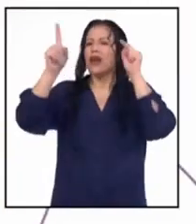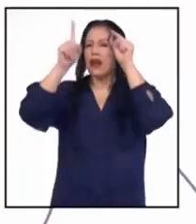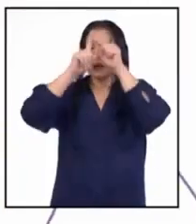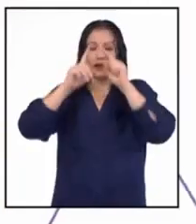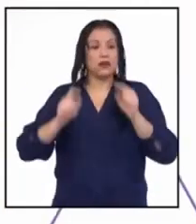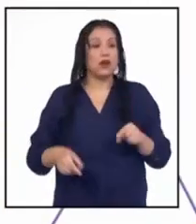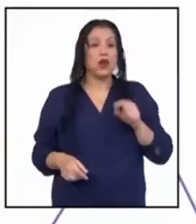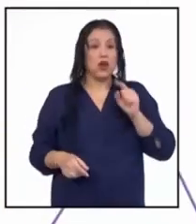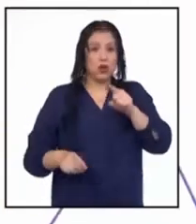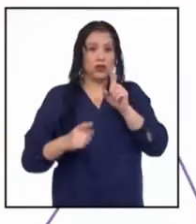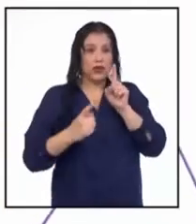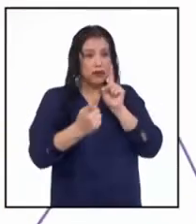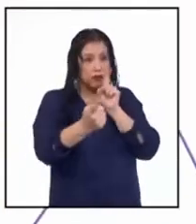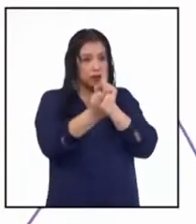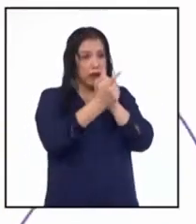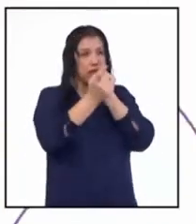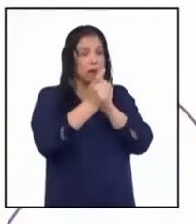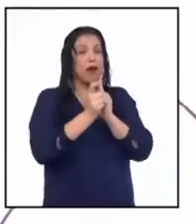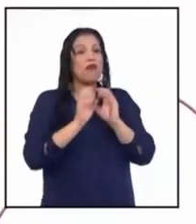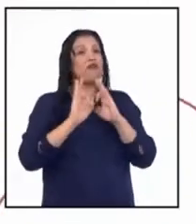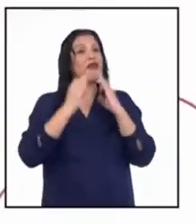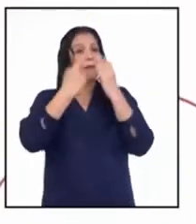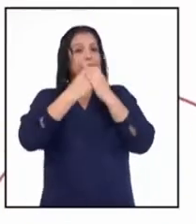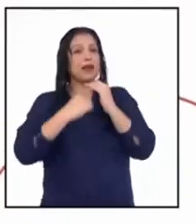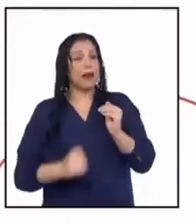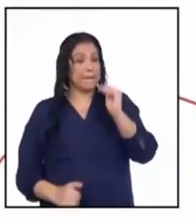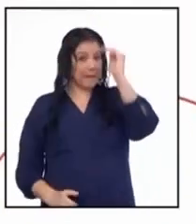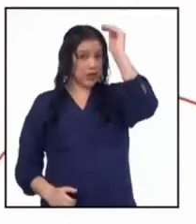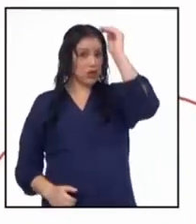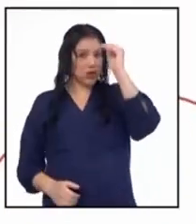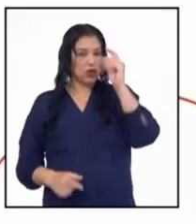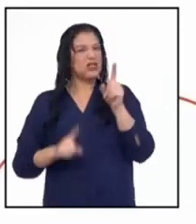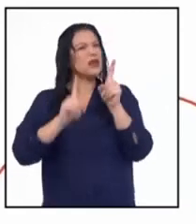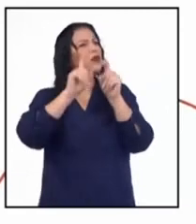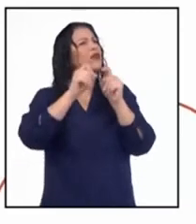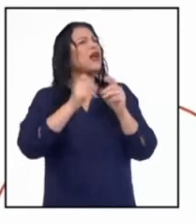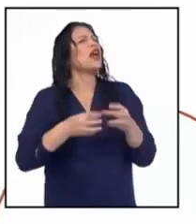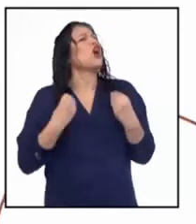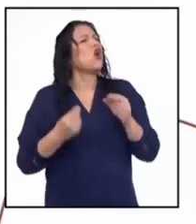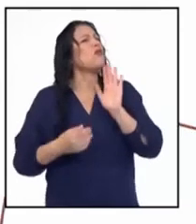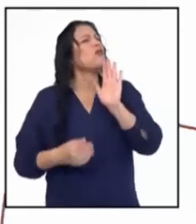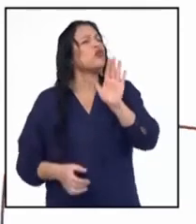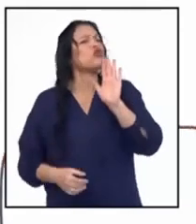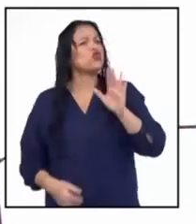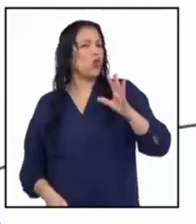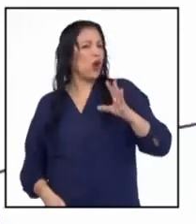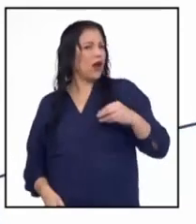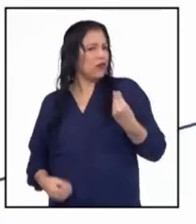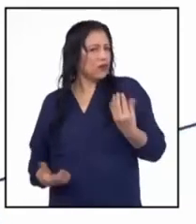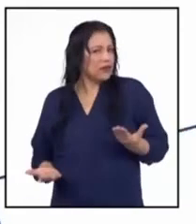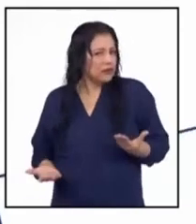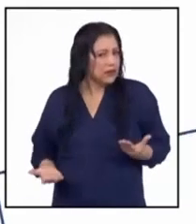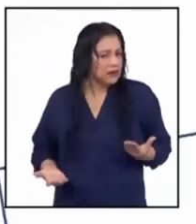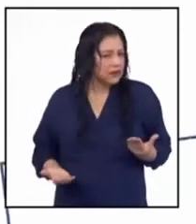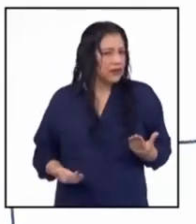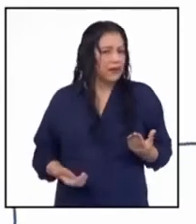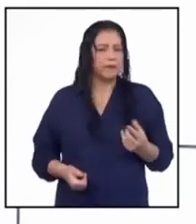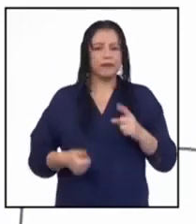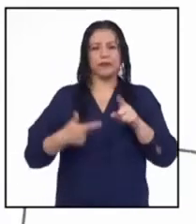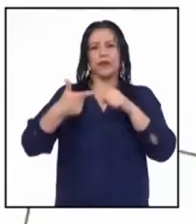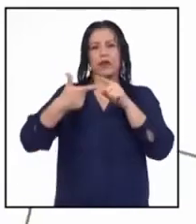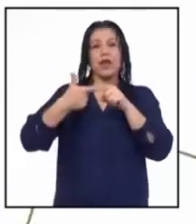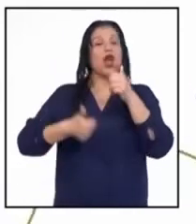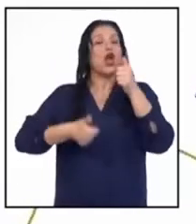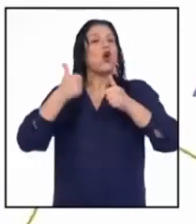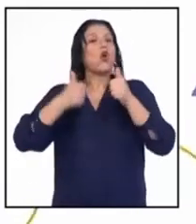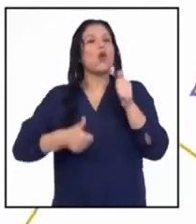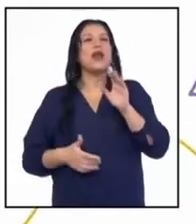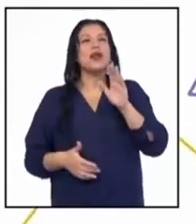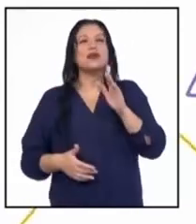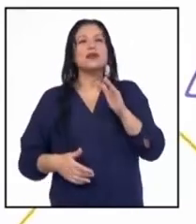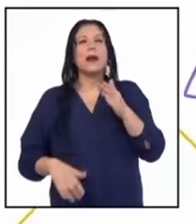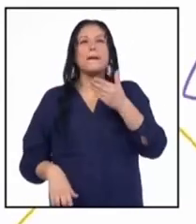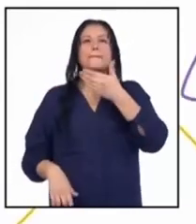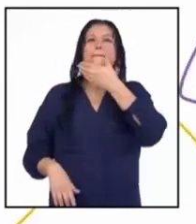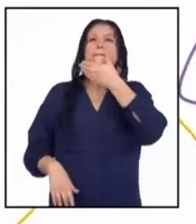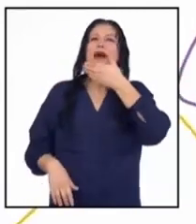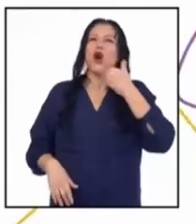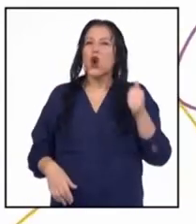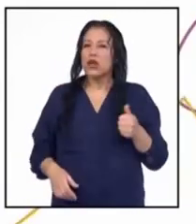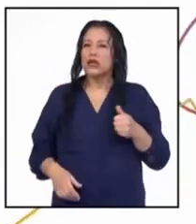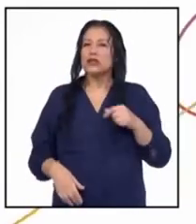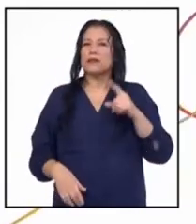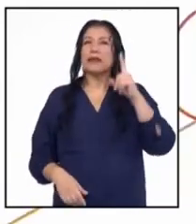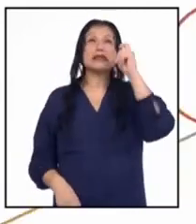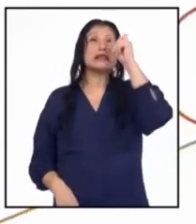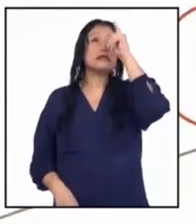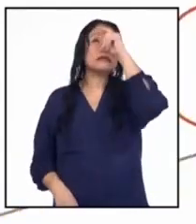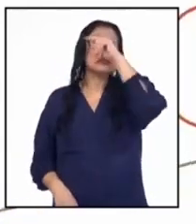es preguntar a dos familiares mayores que ustedes cómo fue su adolescencia. ¿Cuáles son los mejores y más